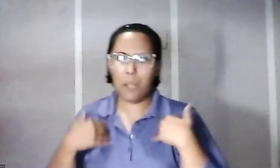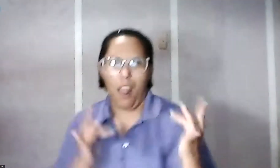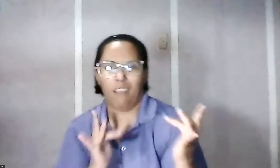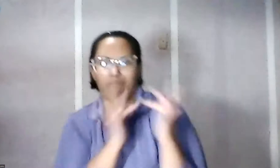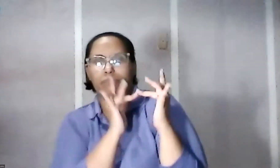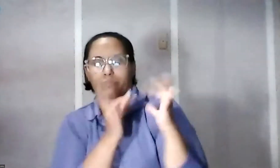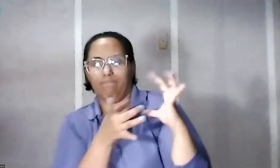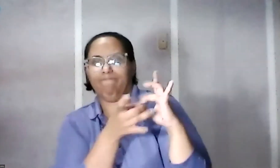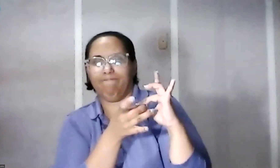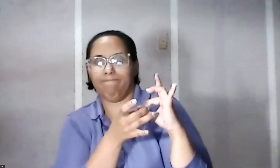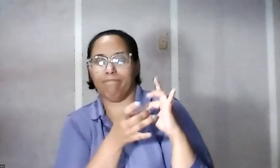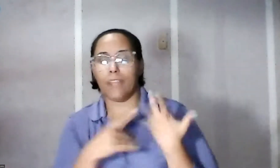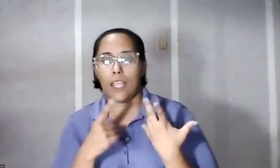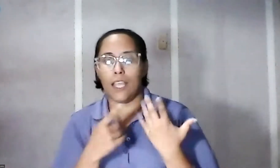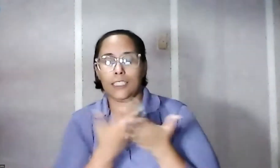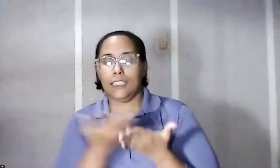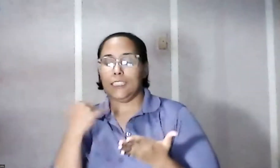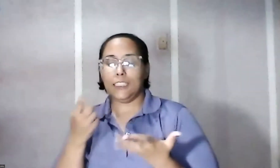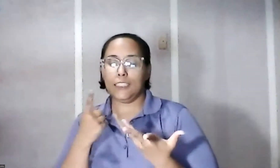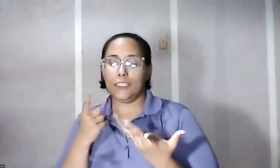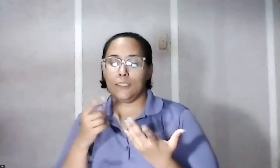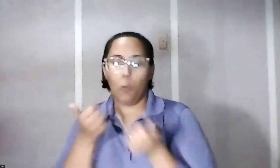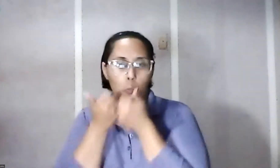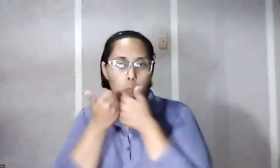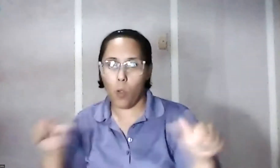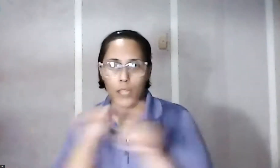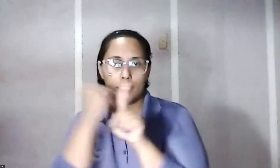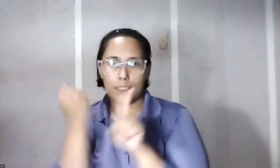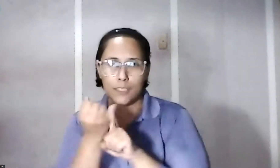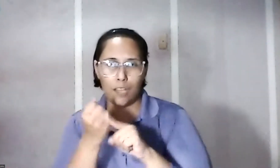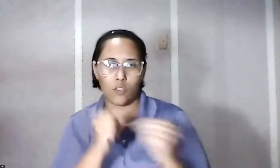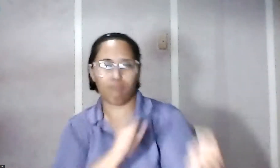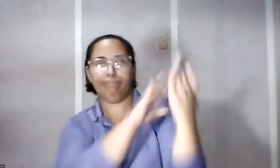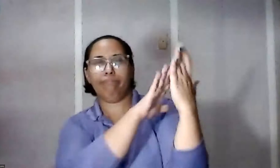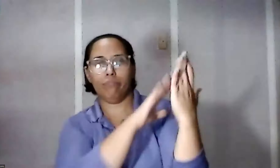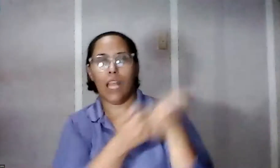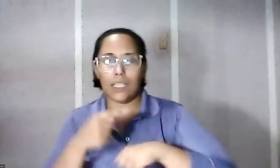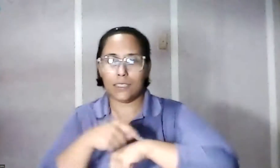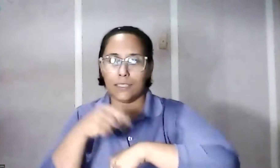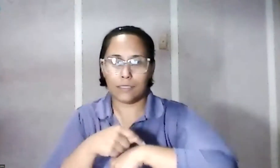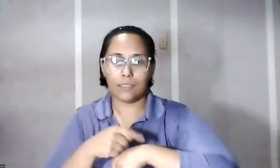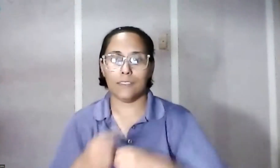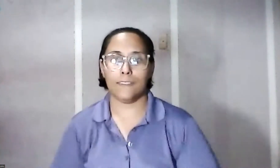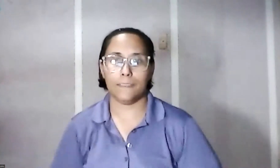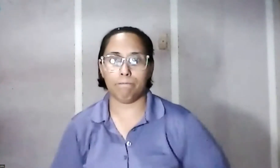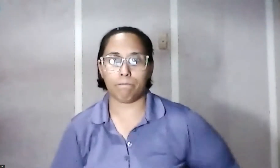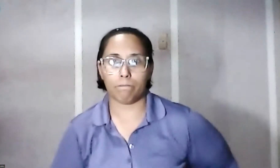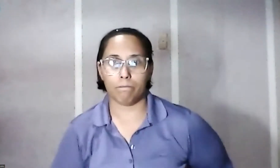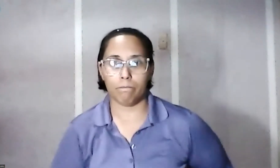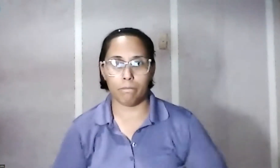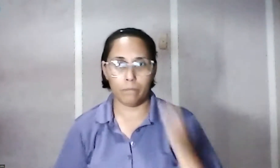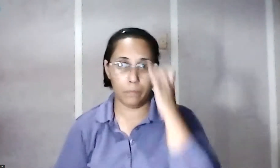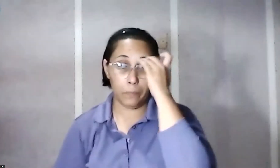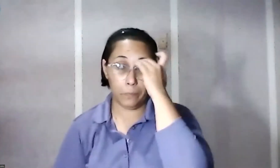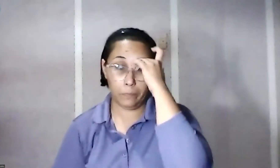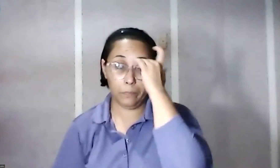ante cualquier situación que se nos estuviese presentando en esa época que estábamos, se puede